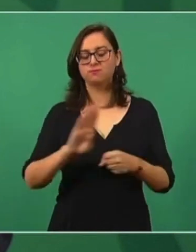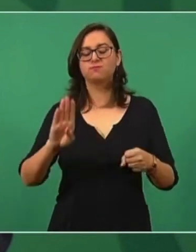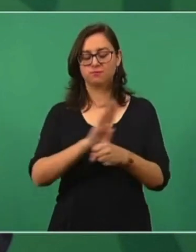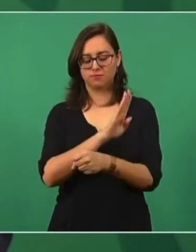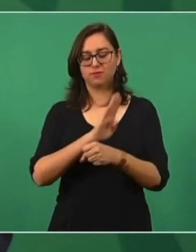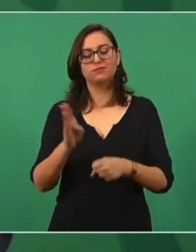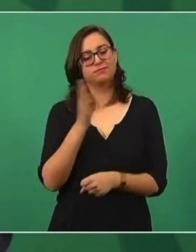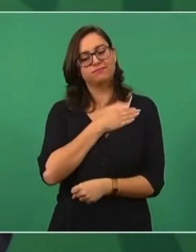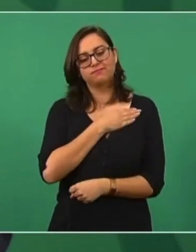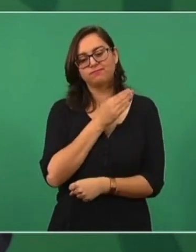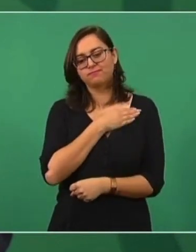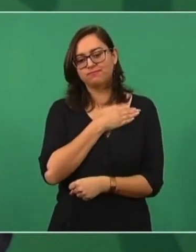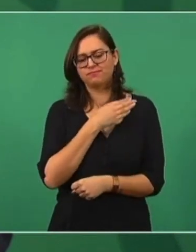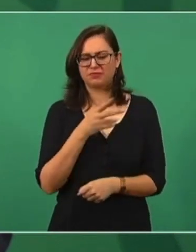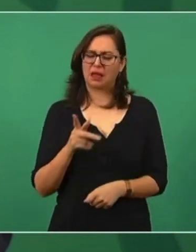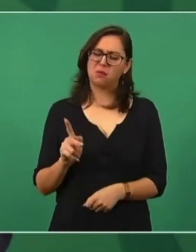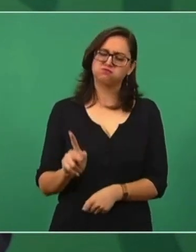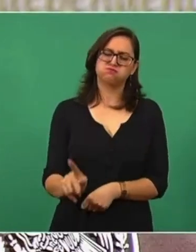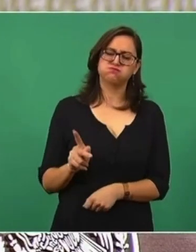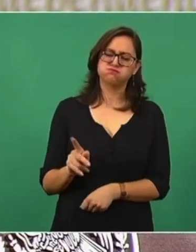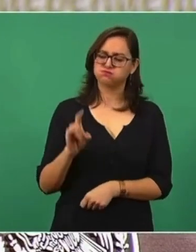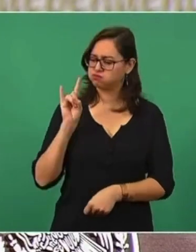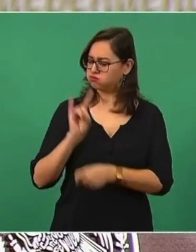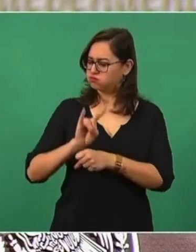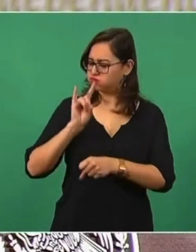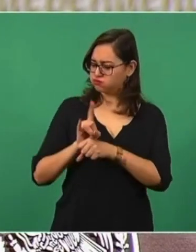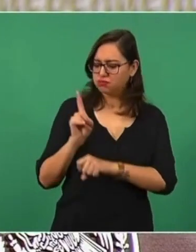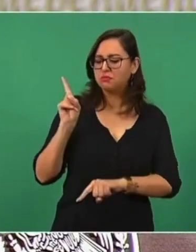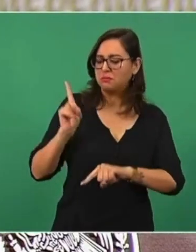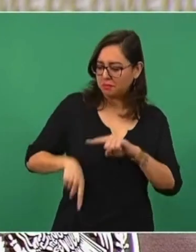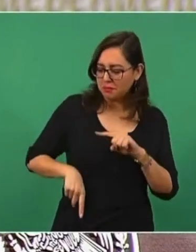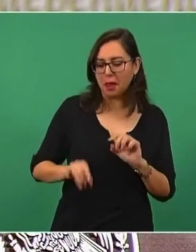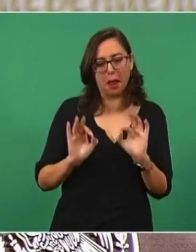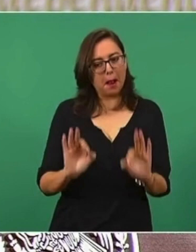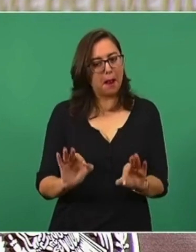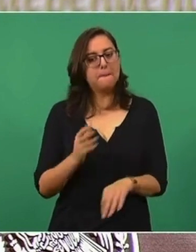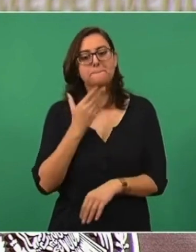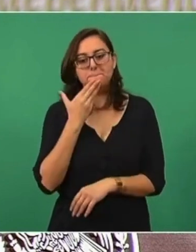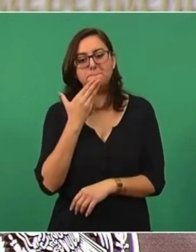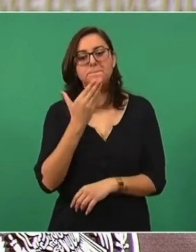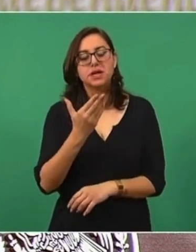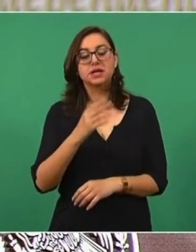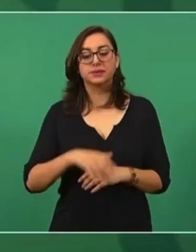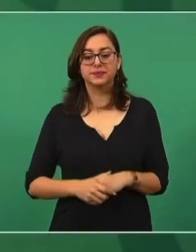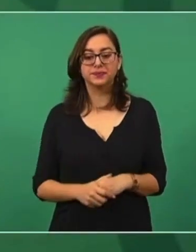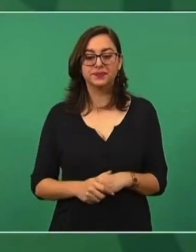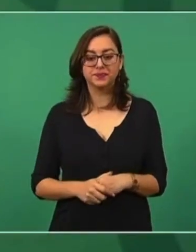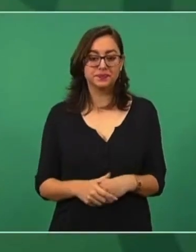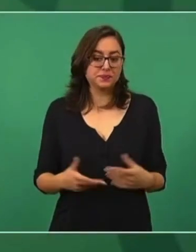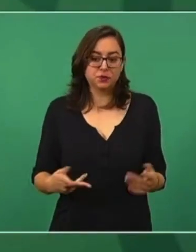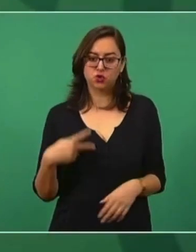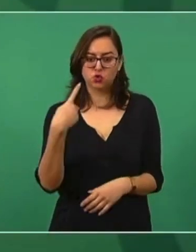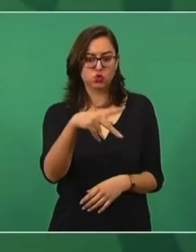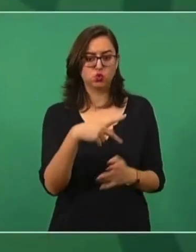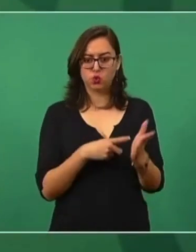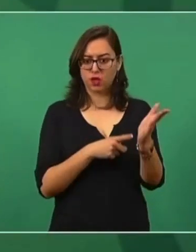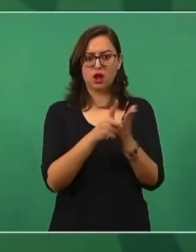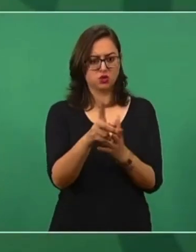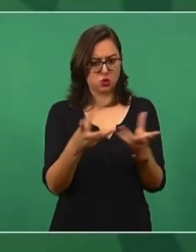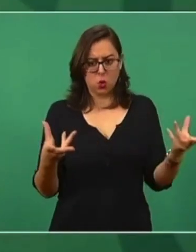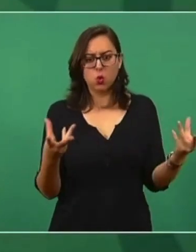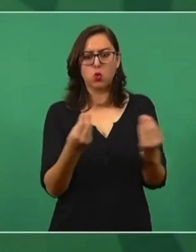nada de simulación y tienen además todo el derecho de unirse,